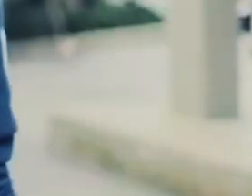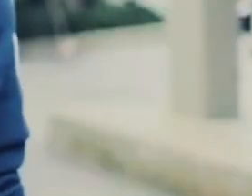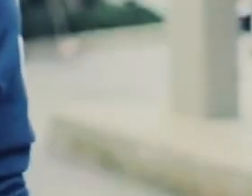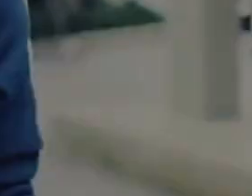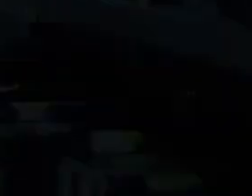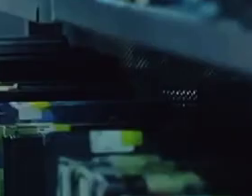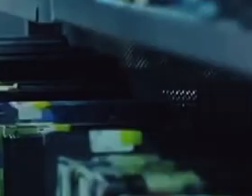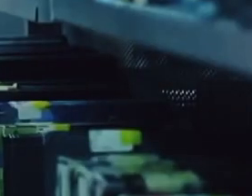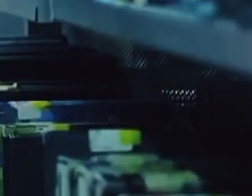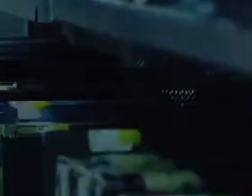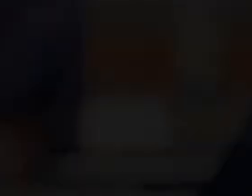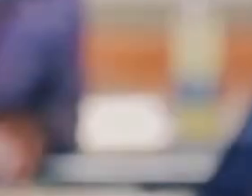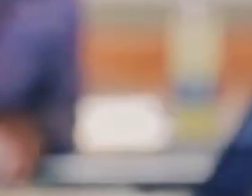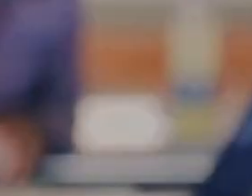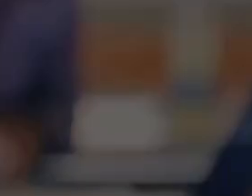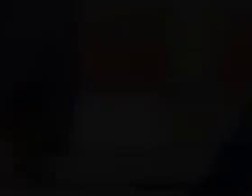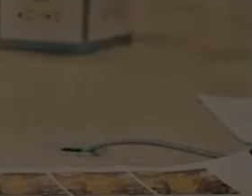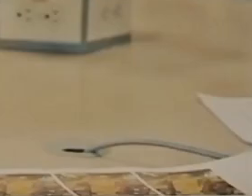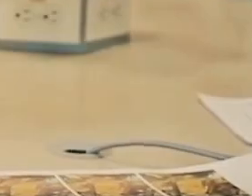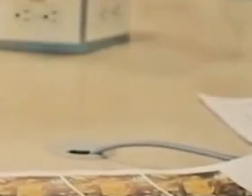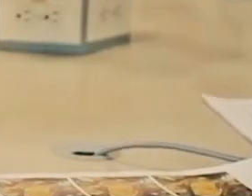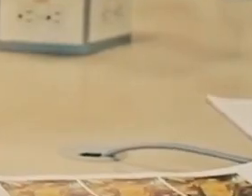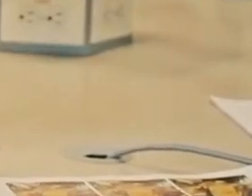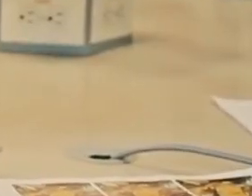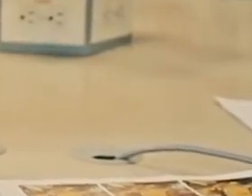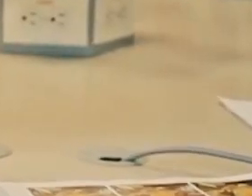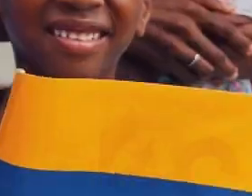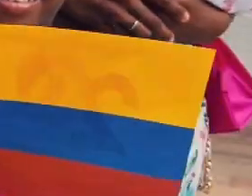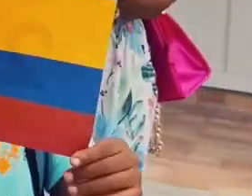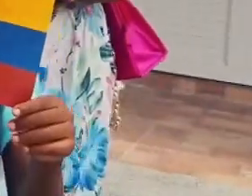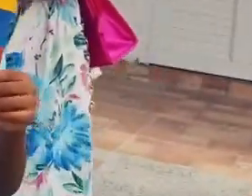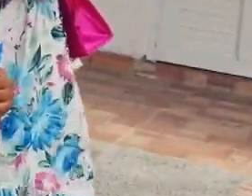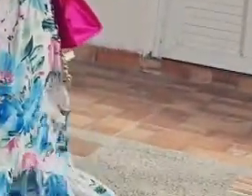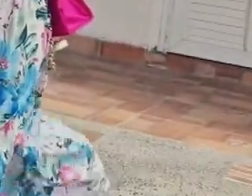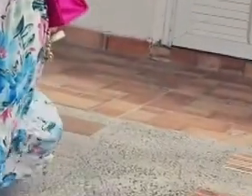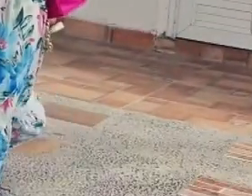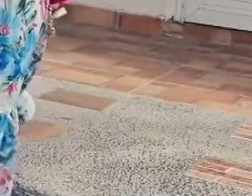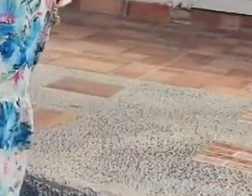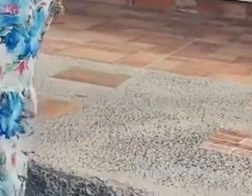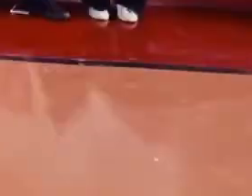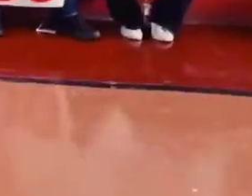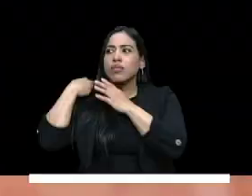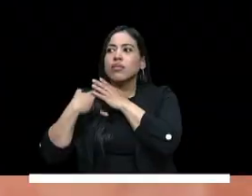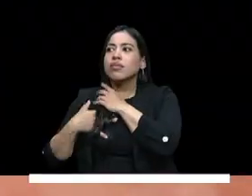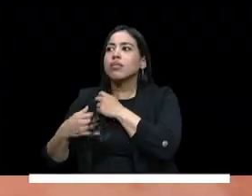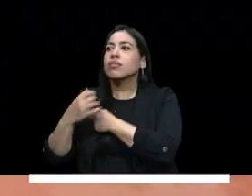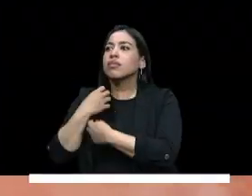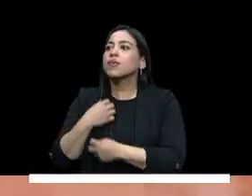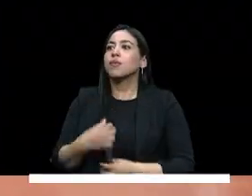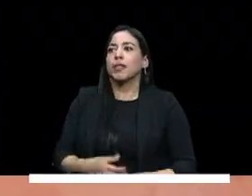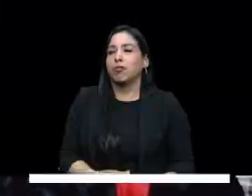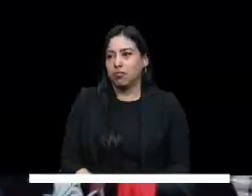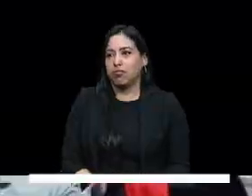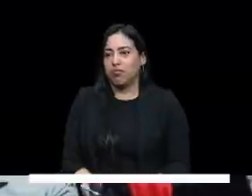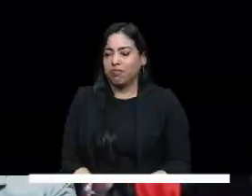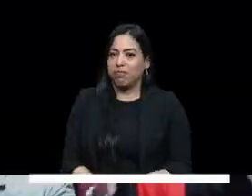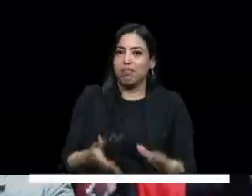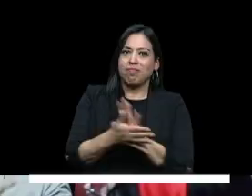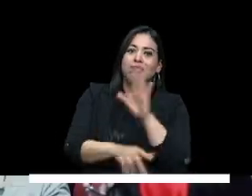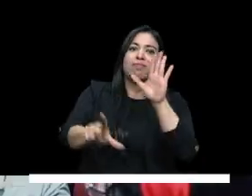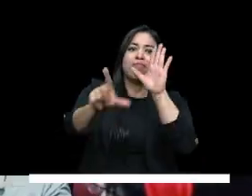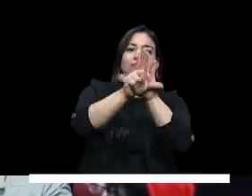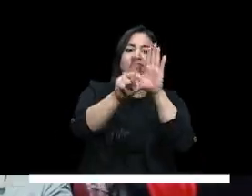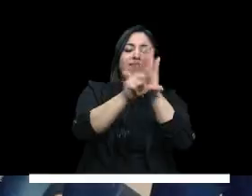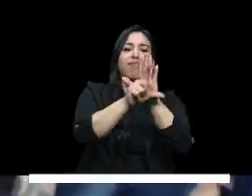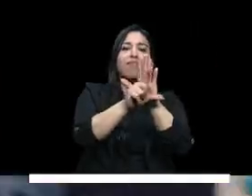reescribir la historia de la educación es defender un derecho fundamental de todos los colombianos es unirnos para crear una ley